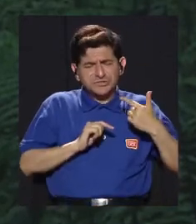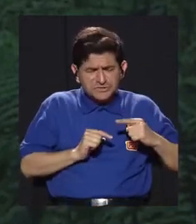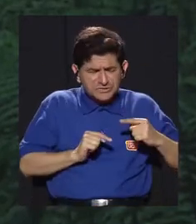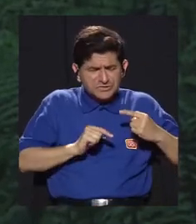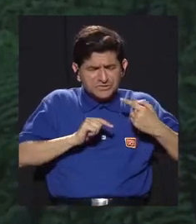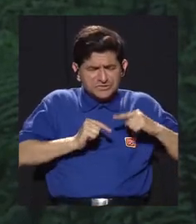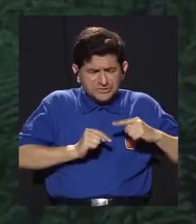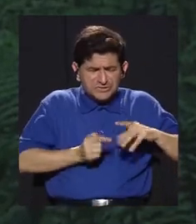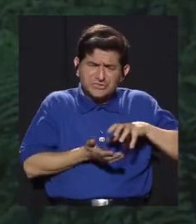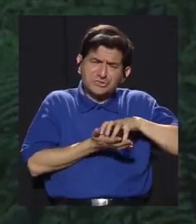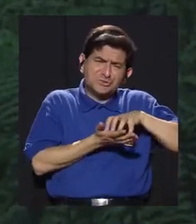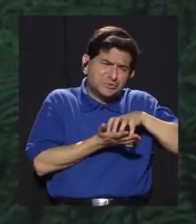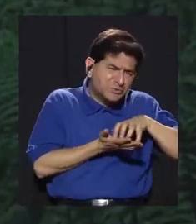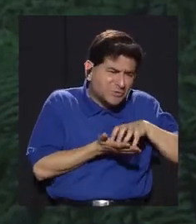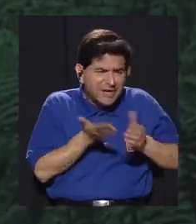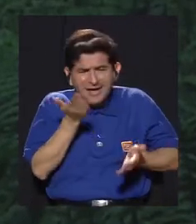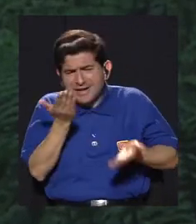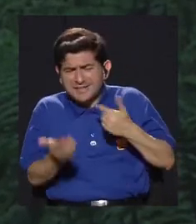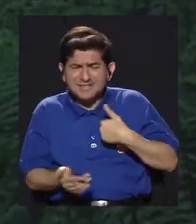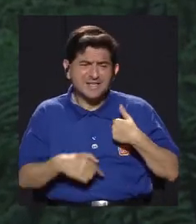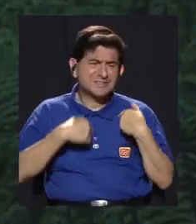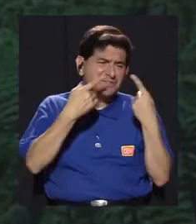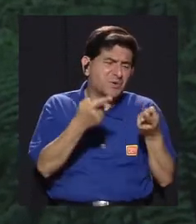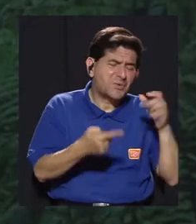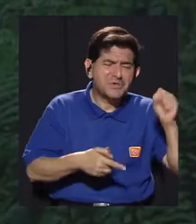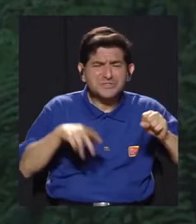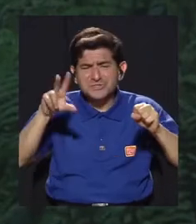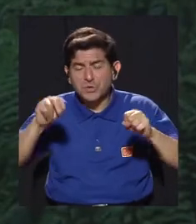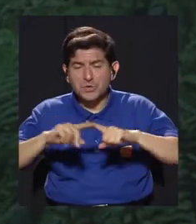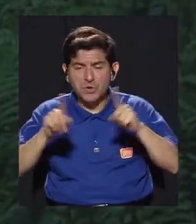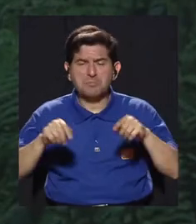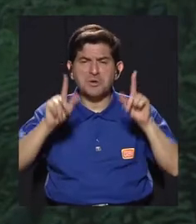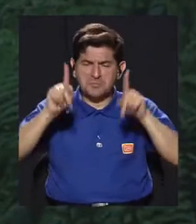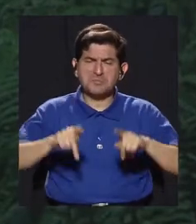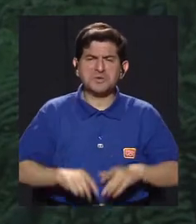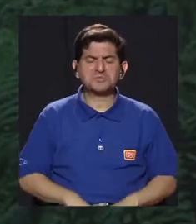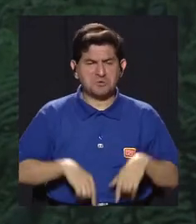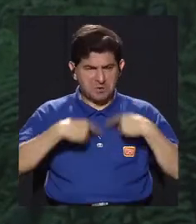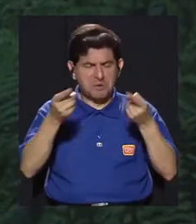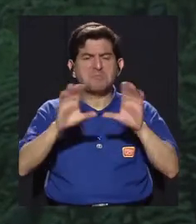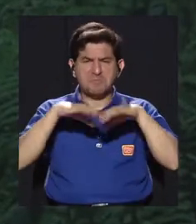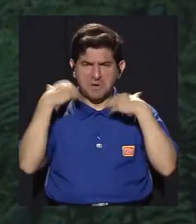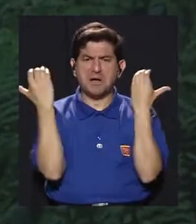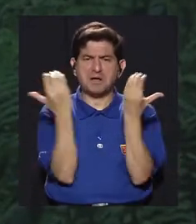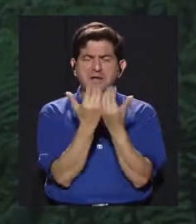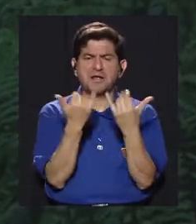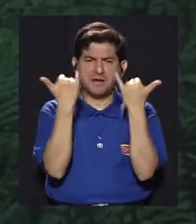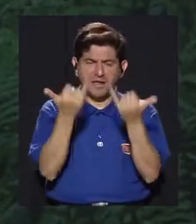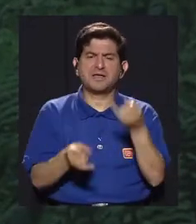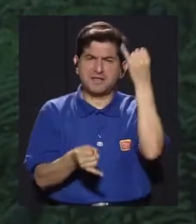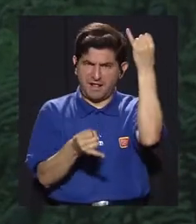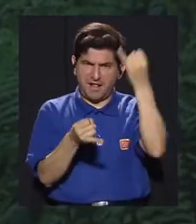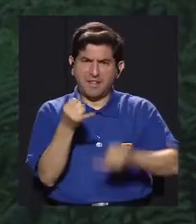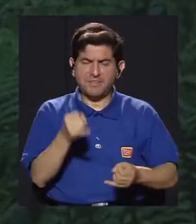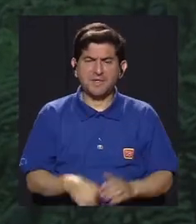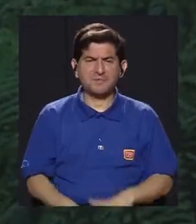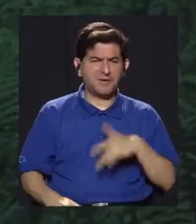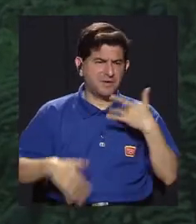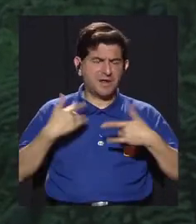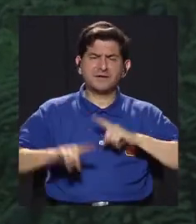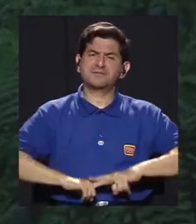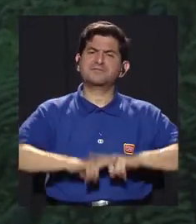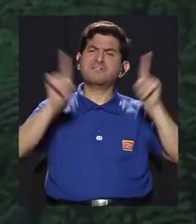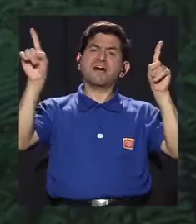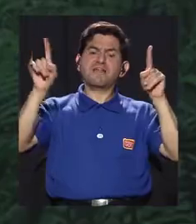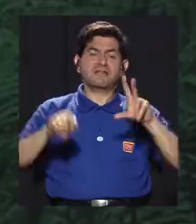con dolor, dudan si voy, si no voy, pero de repente se animan, van a la clase y cuando salen de la clase